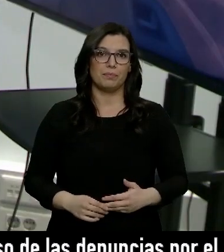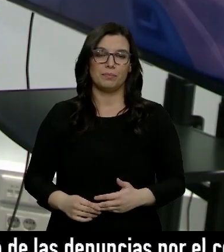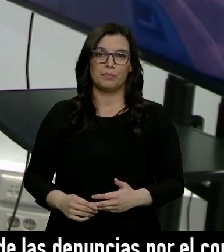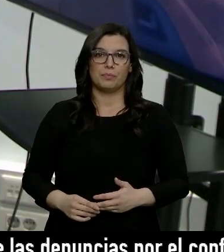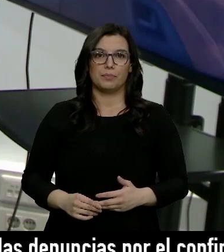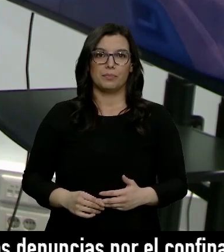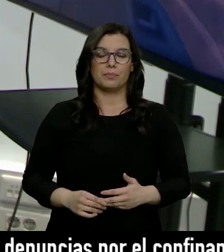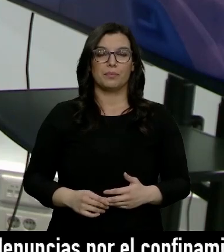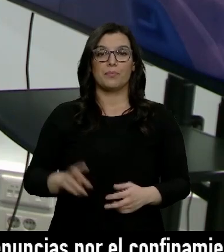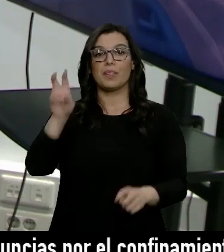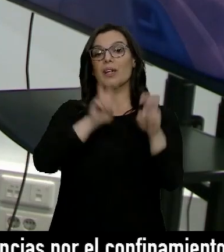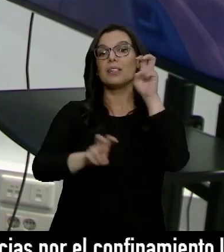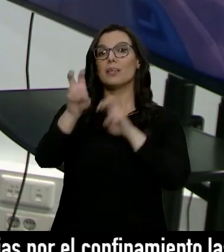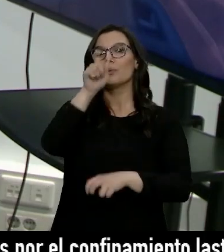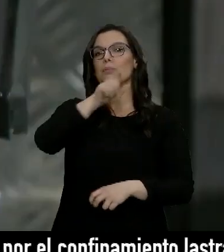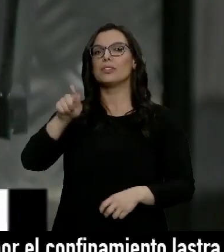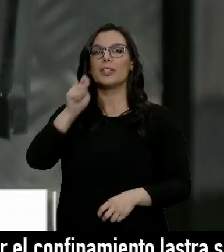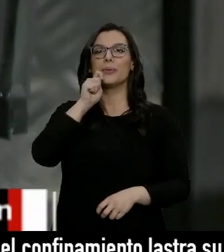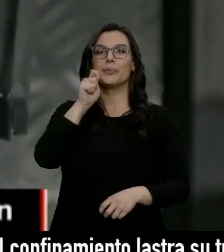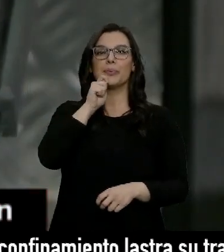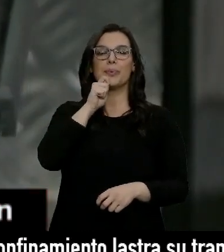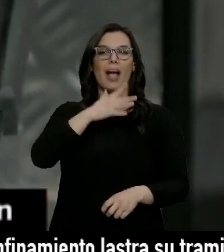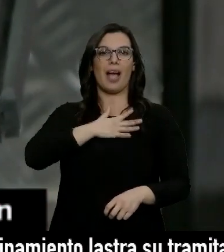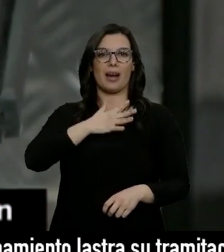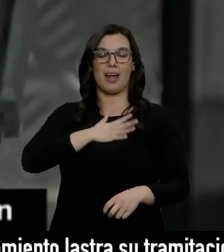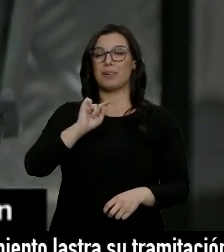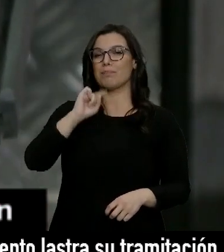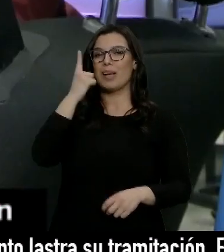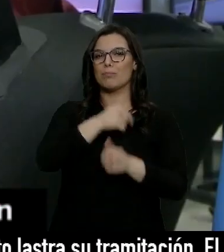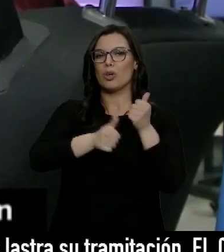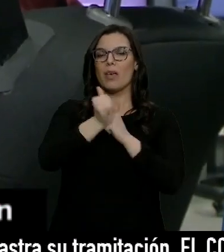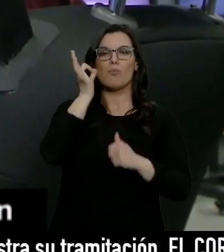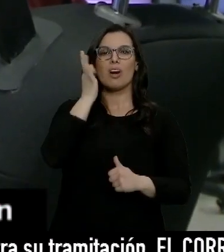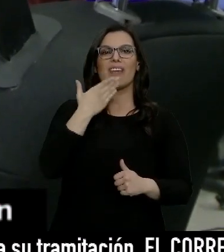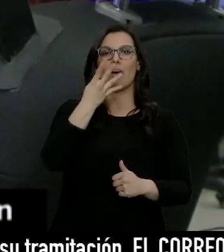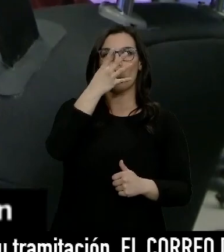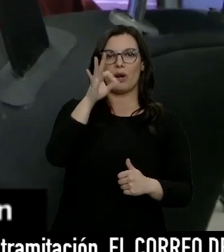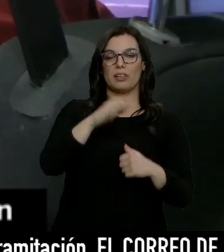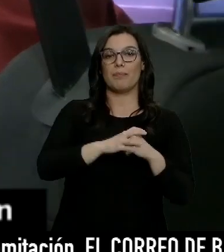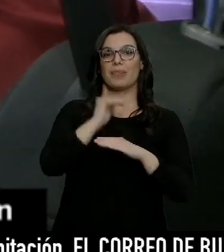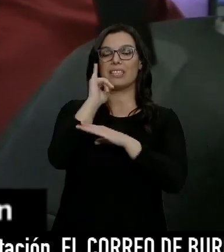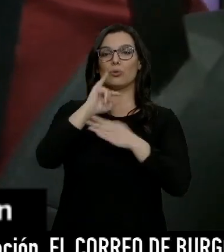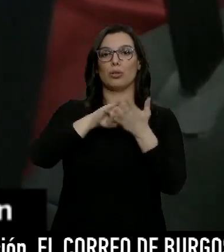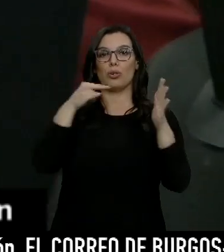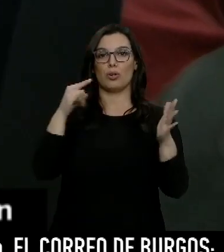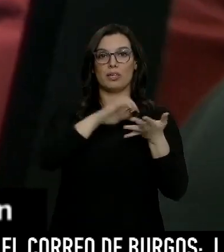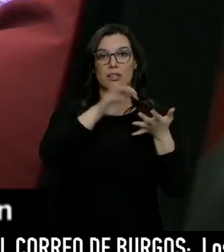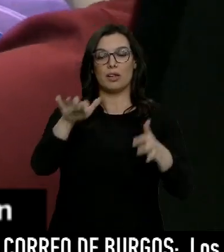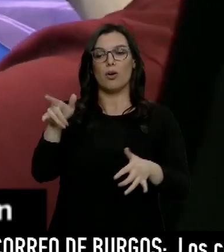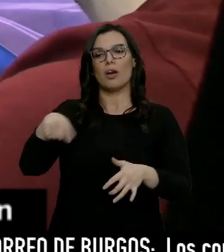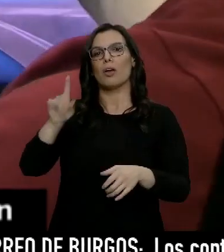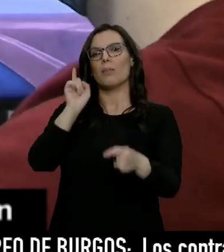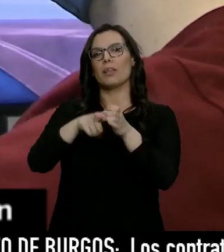Se buscan consumidores de cannabis, preferiblemente mujeres de 40 años. El Instituto Tecnológico de Castilla y León está